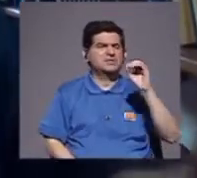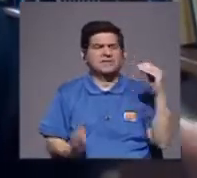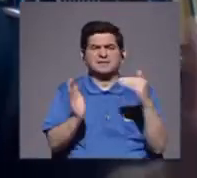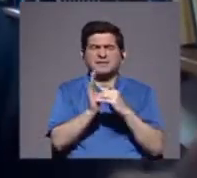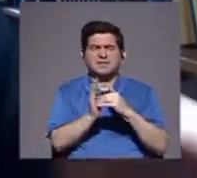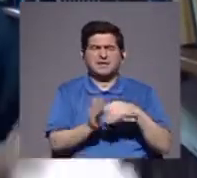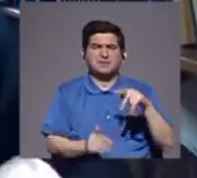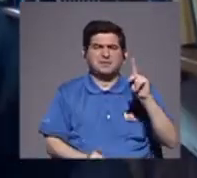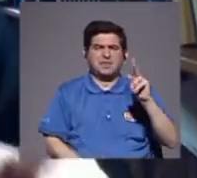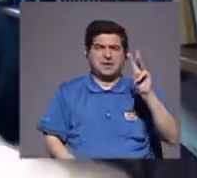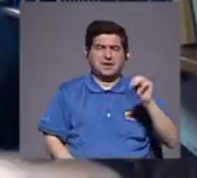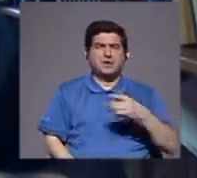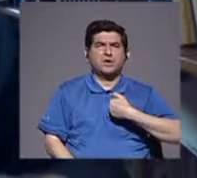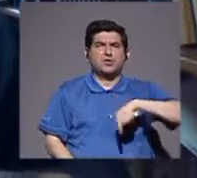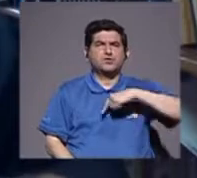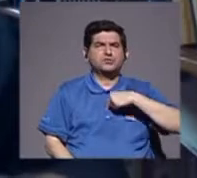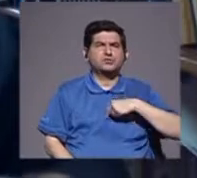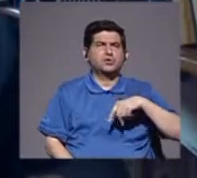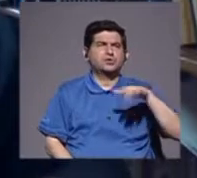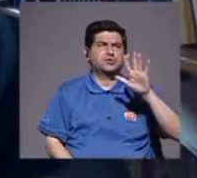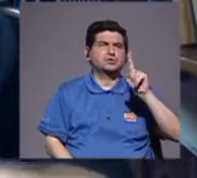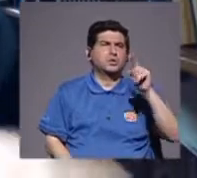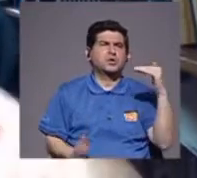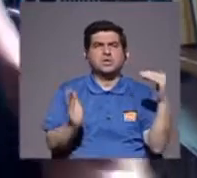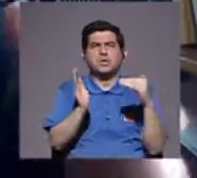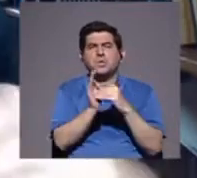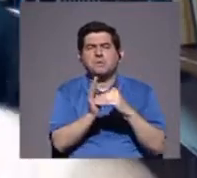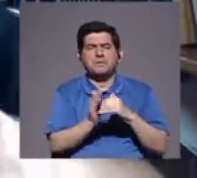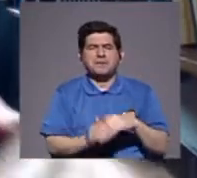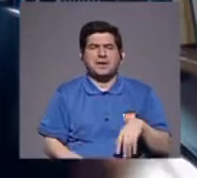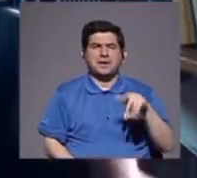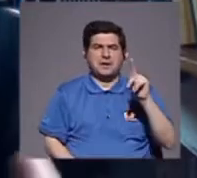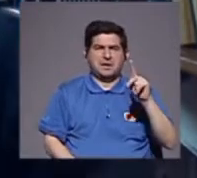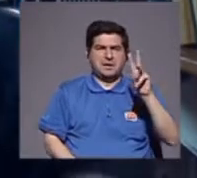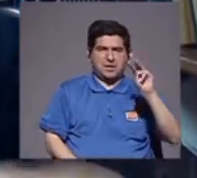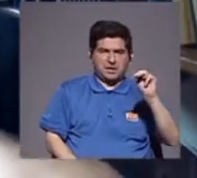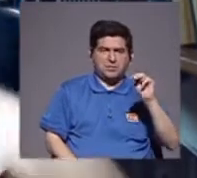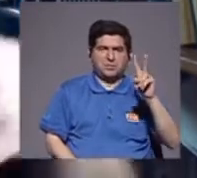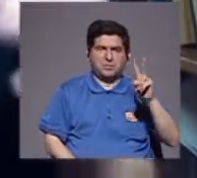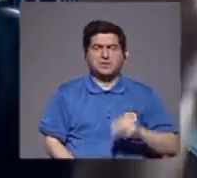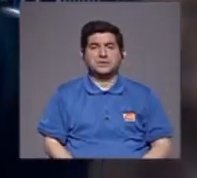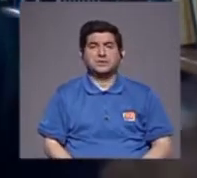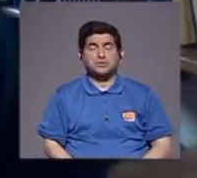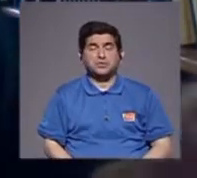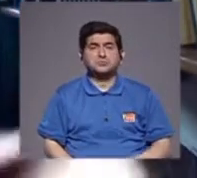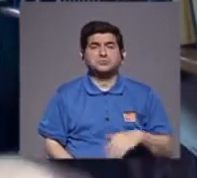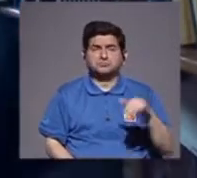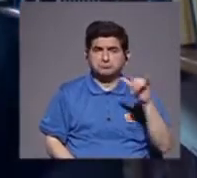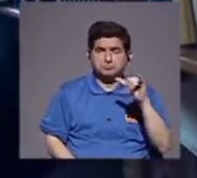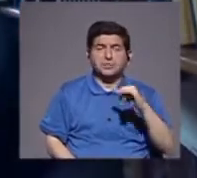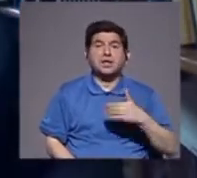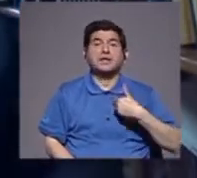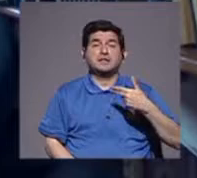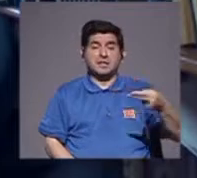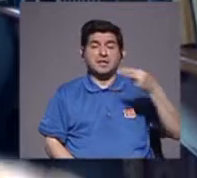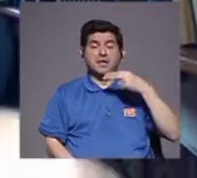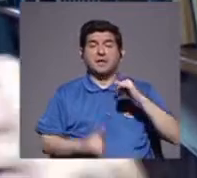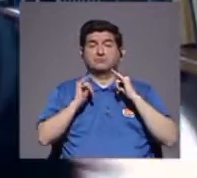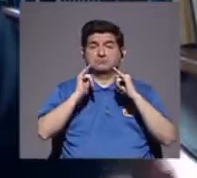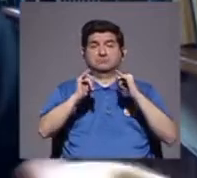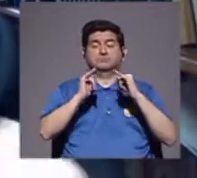kilómetros, nosotros en 50 y un poquito mil kilómetros, somos idénticos, estamos en el mismo rango, y curiosamente tenemos una historia común